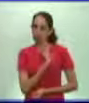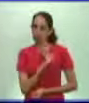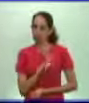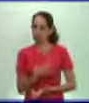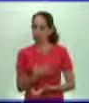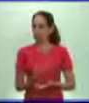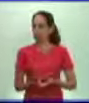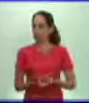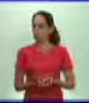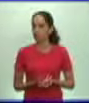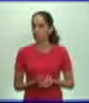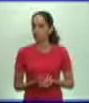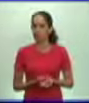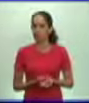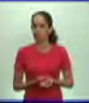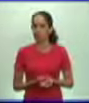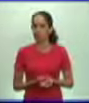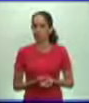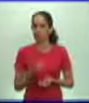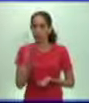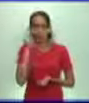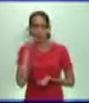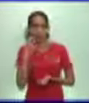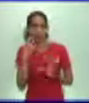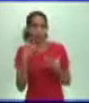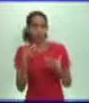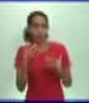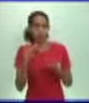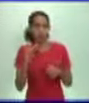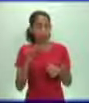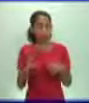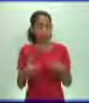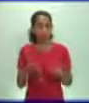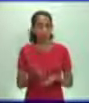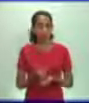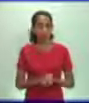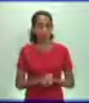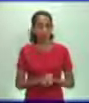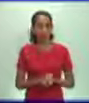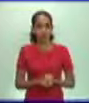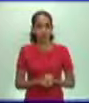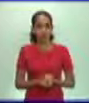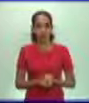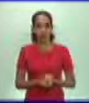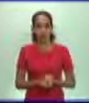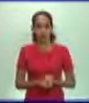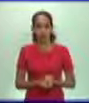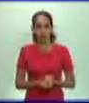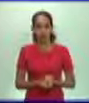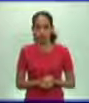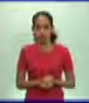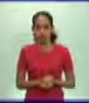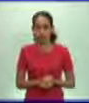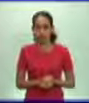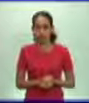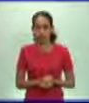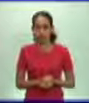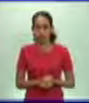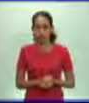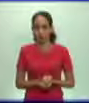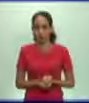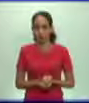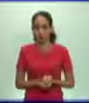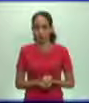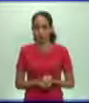feudal. Yo enfatizo una idea que es clave y que yo creo que usted debe quedar claro como elemento esencial del conocimiento de la asignatura historia.